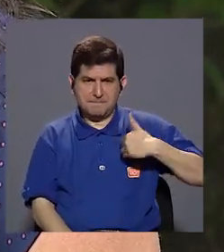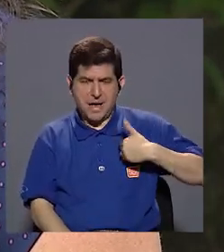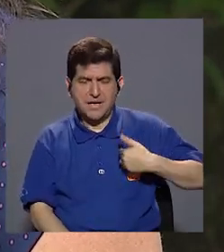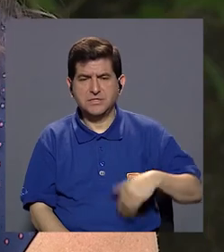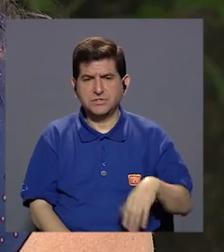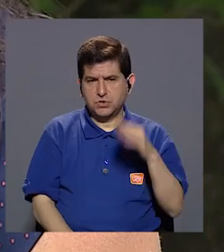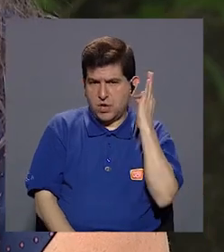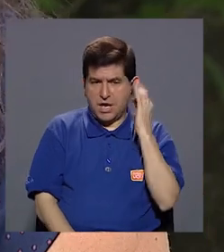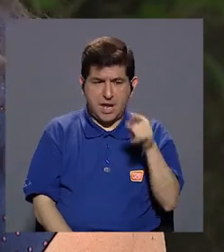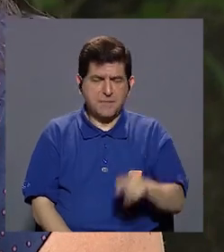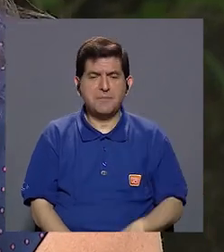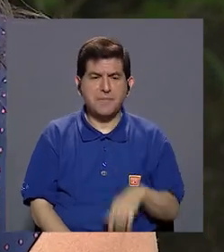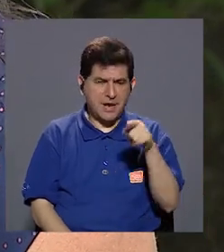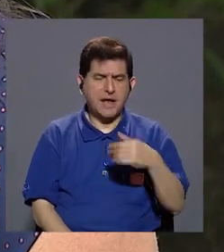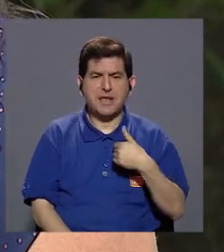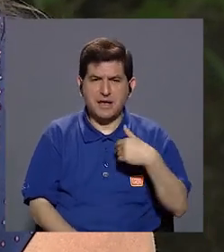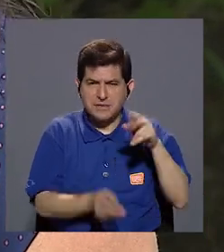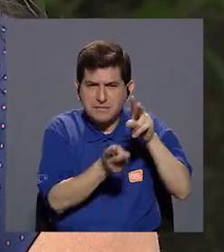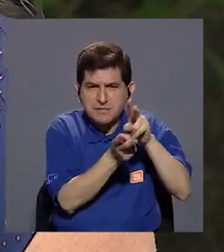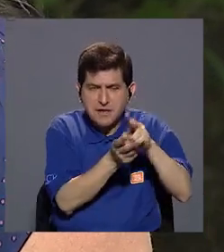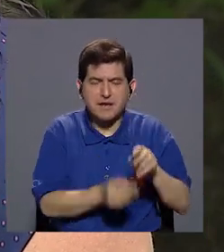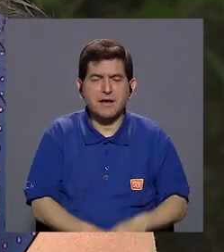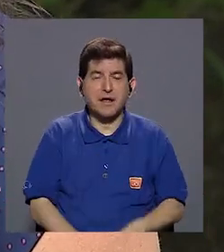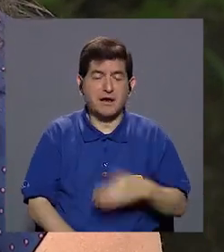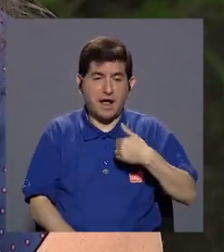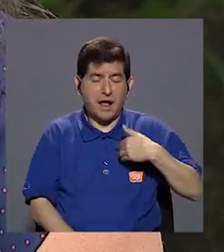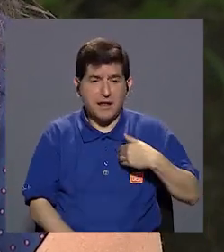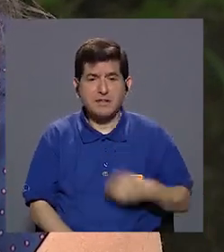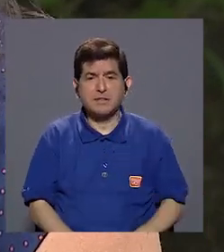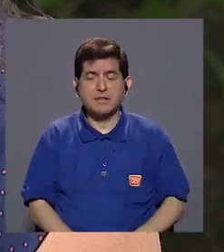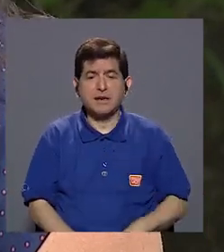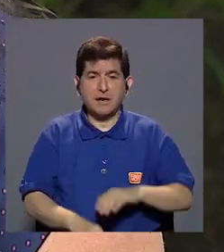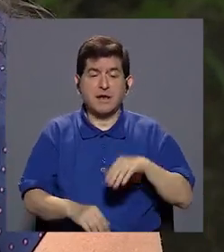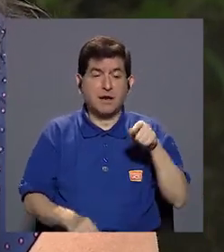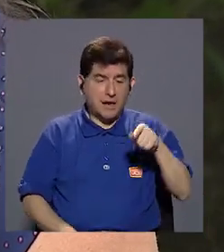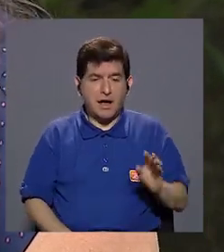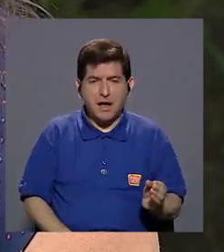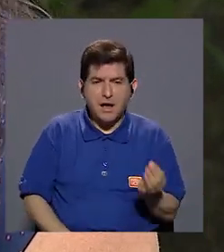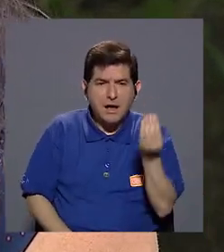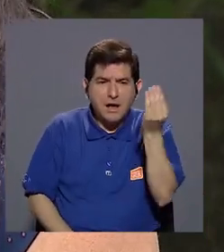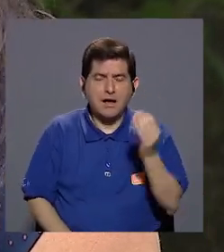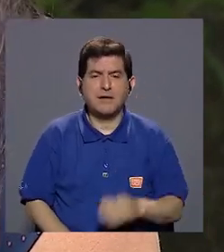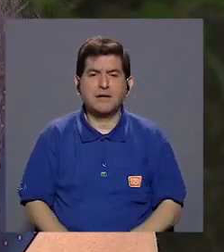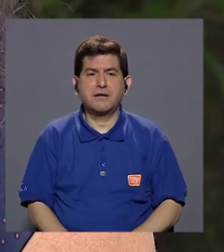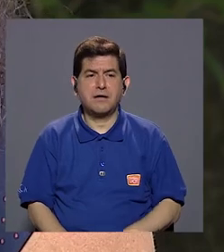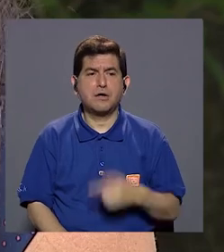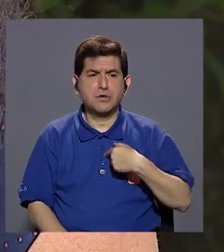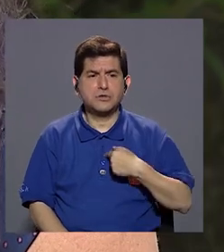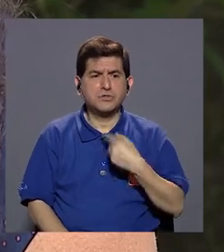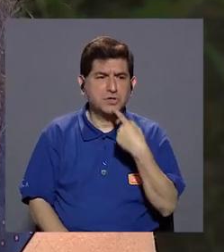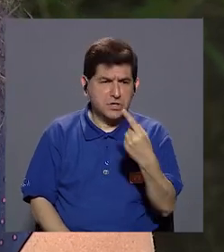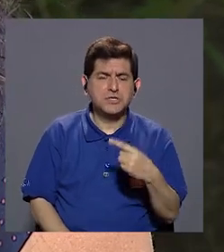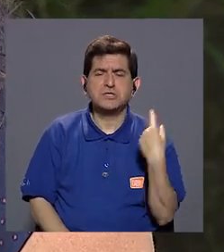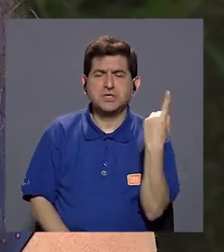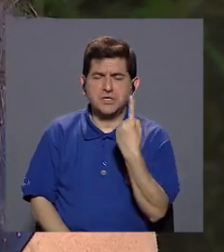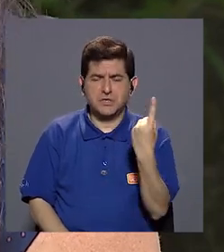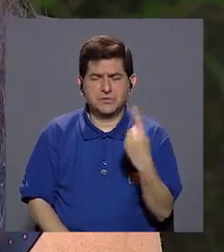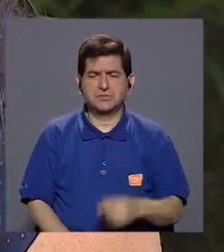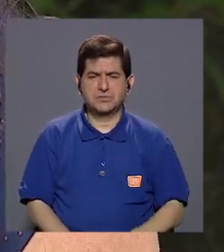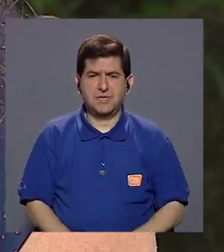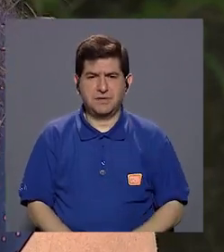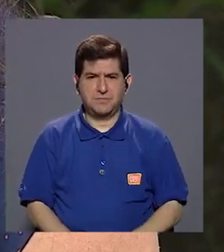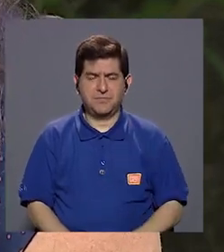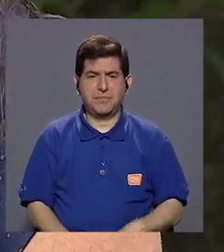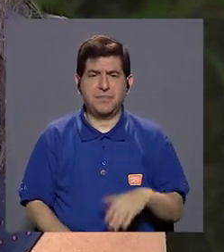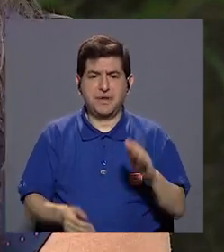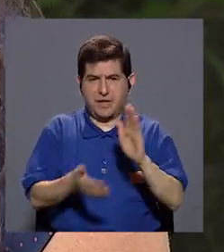y ahí crecieron los cachorros, entonces los llevan donde su veterinario de confianza. Yo lo que le recomiendo siempre a la gente es que te den